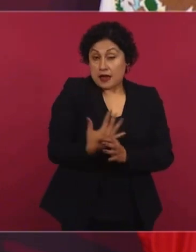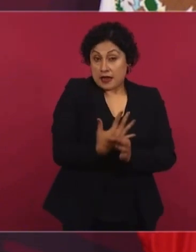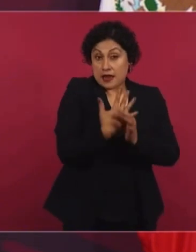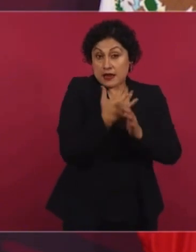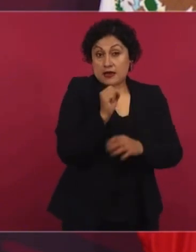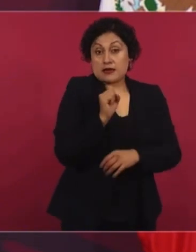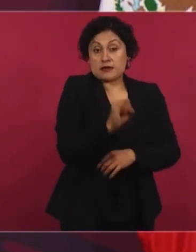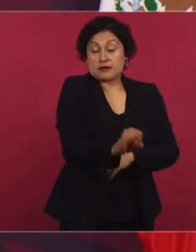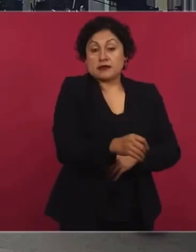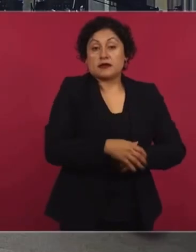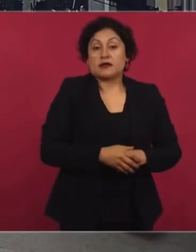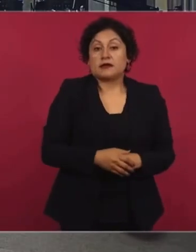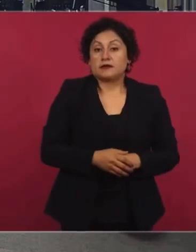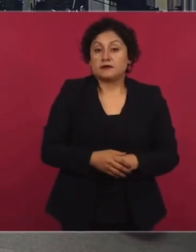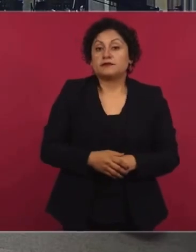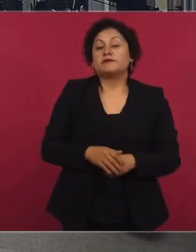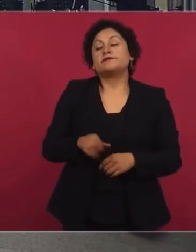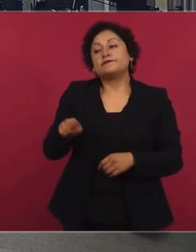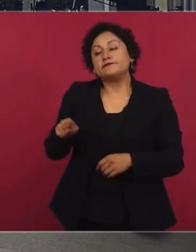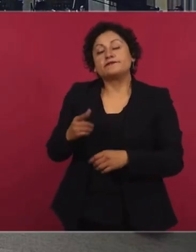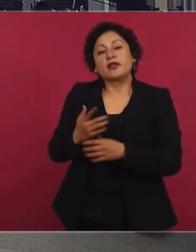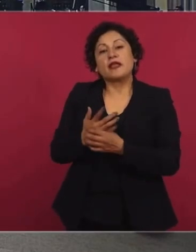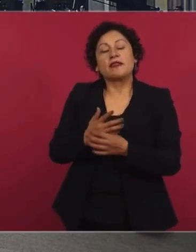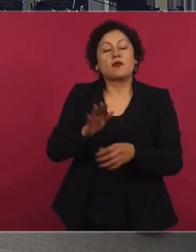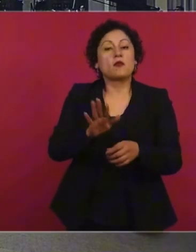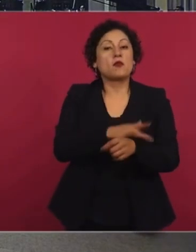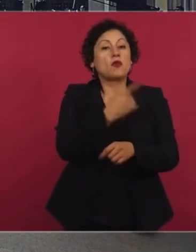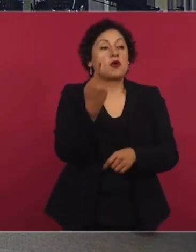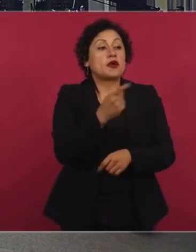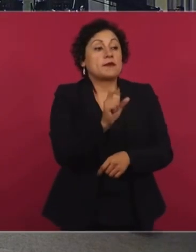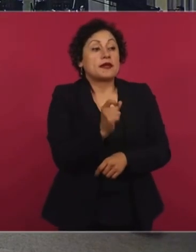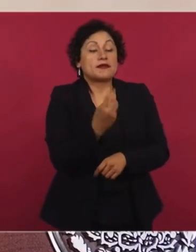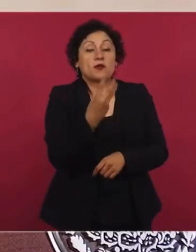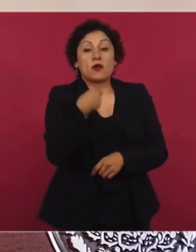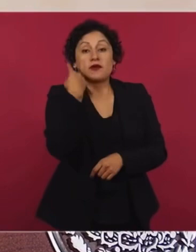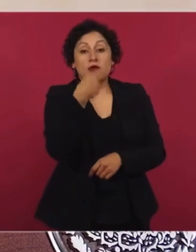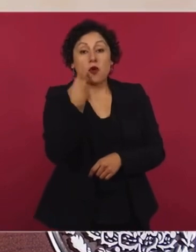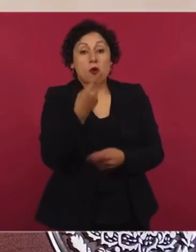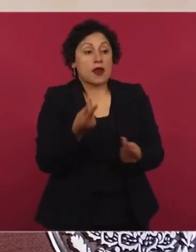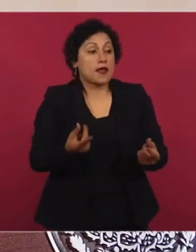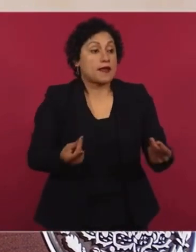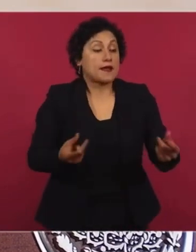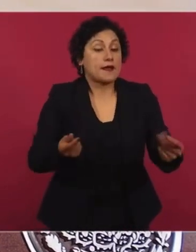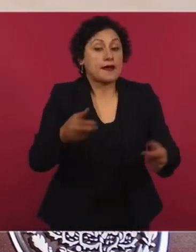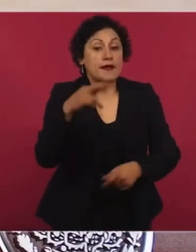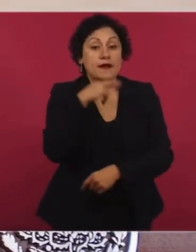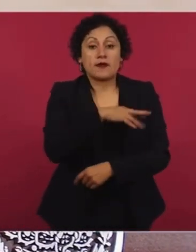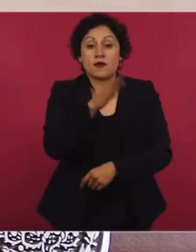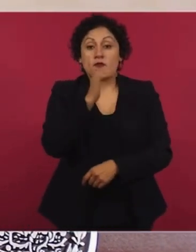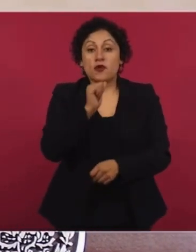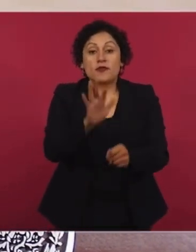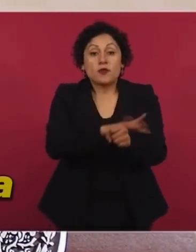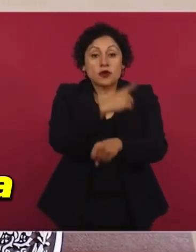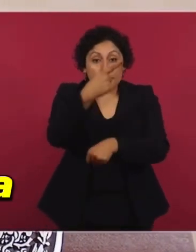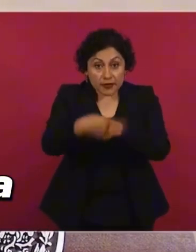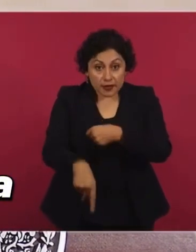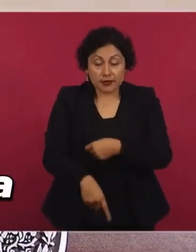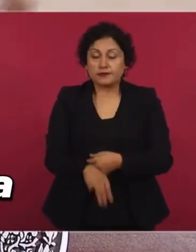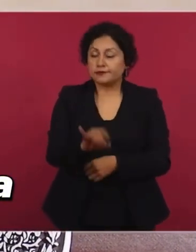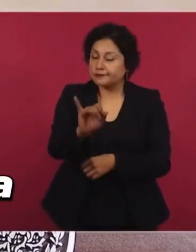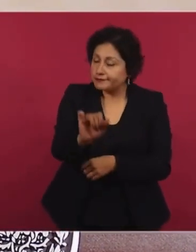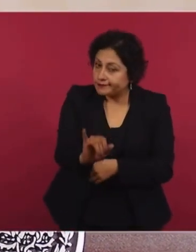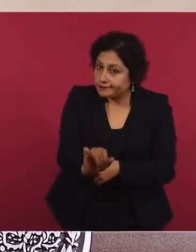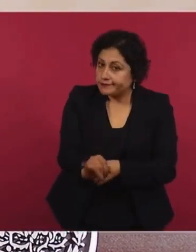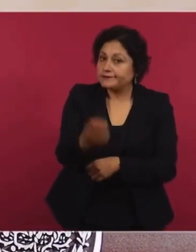24 horas lo que es, porque podía haber un riesgo ahí. Sí, sí, sí. Pero es muy raro, porque también la